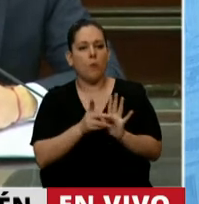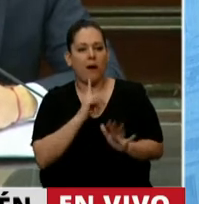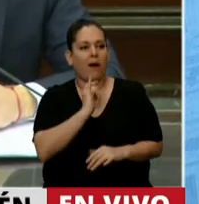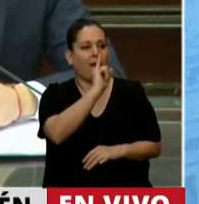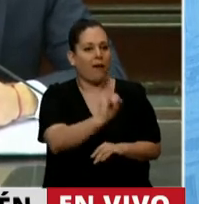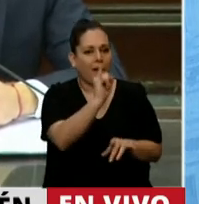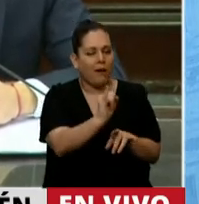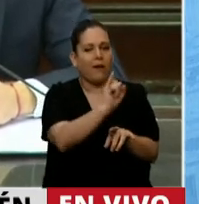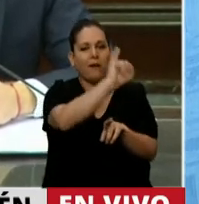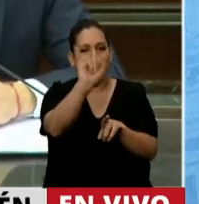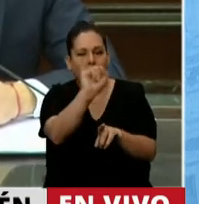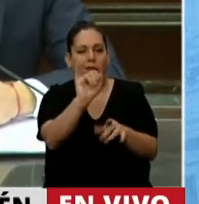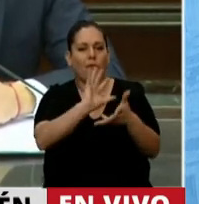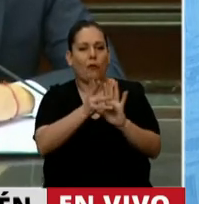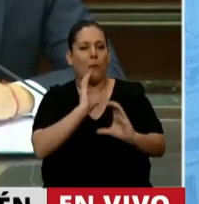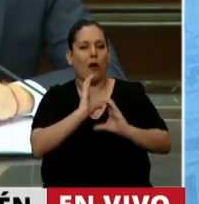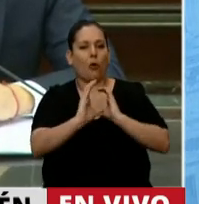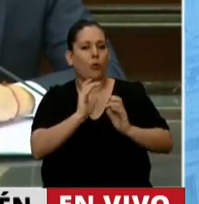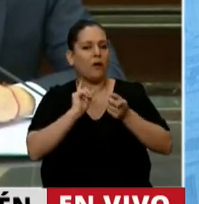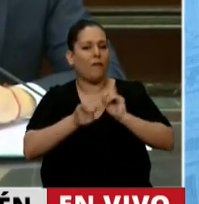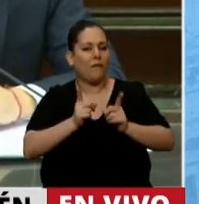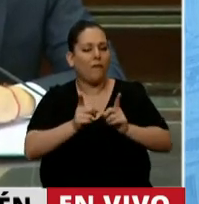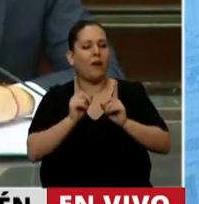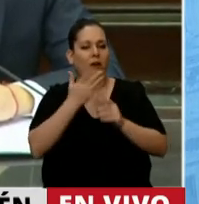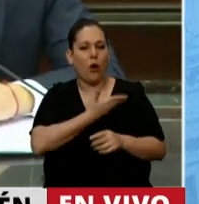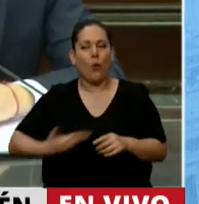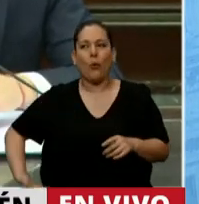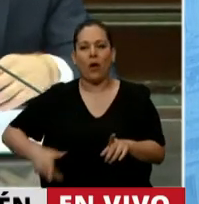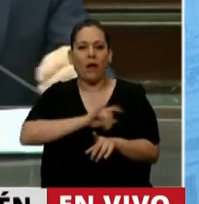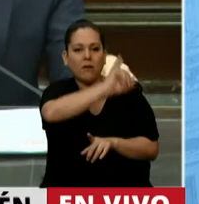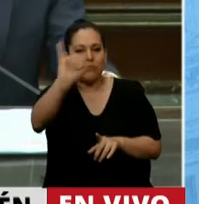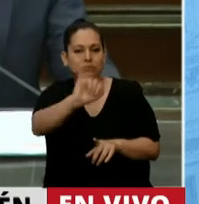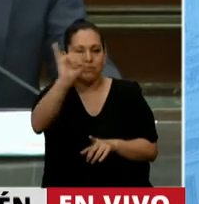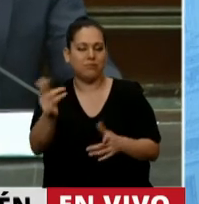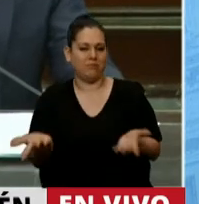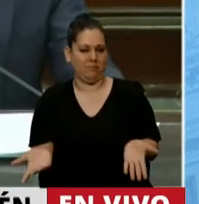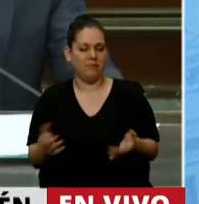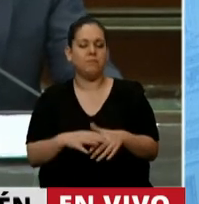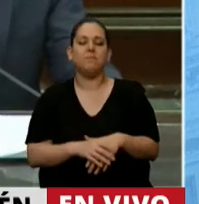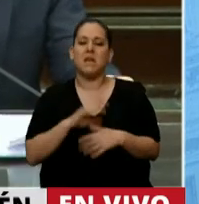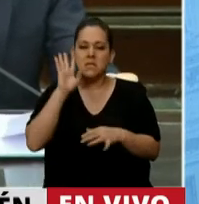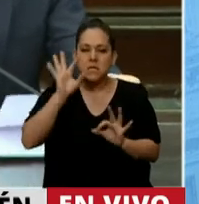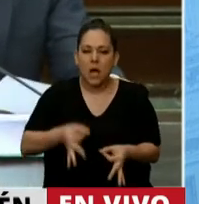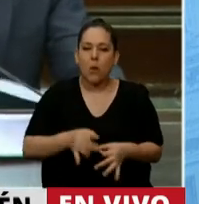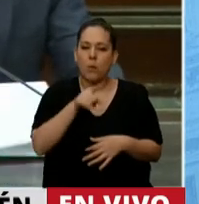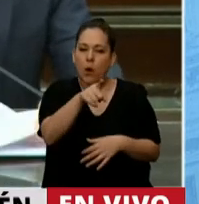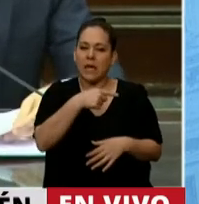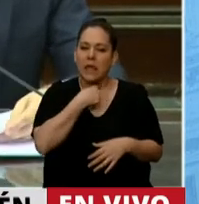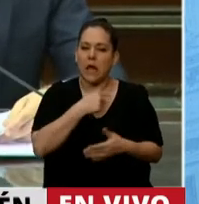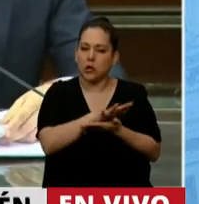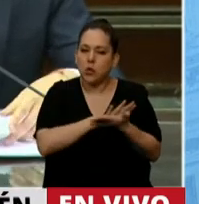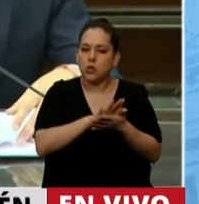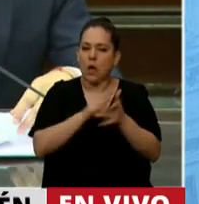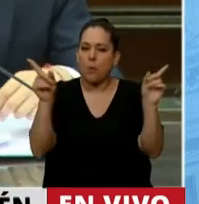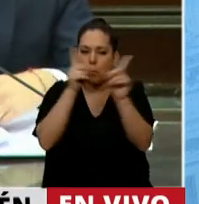para poder establecer una comunicación permanente con el Gobierno Nacional. Sabemos de su voluntad de solucionar los diversos